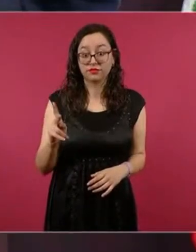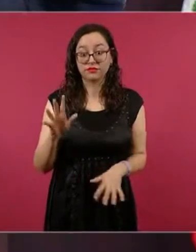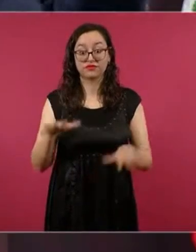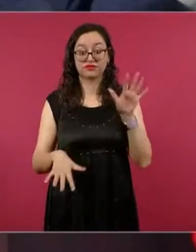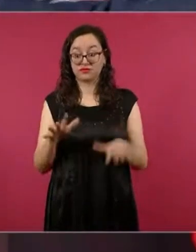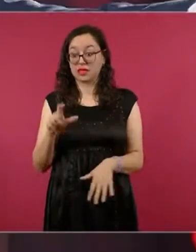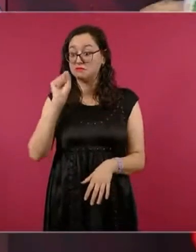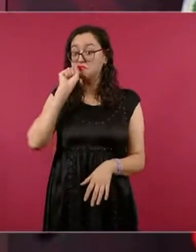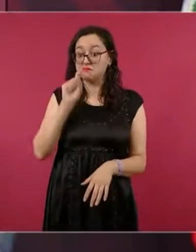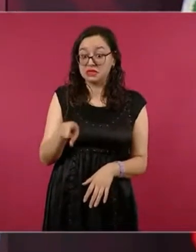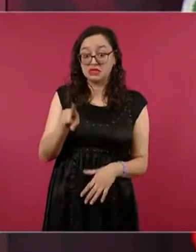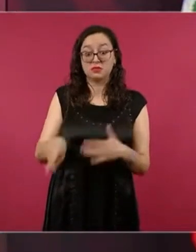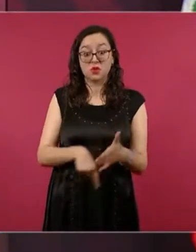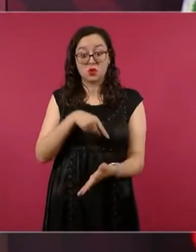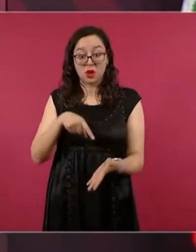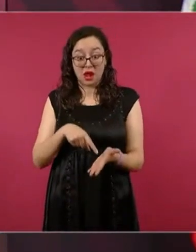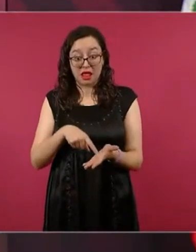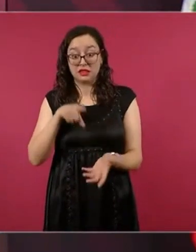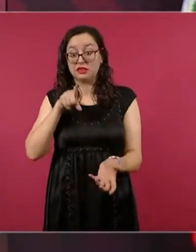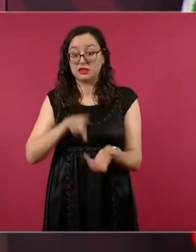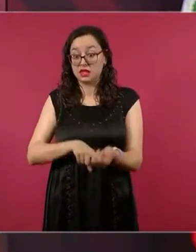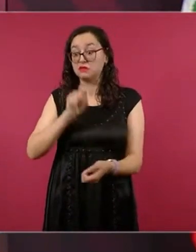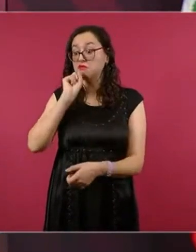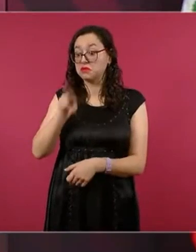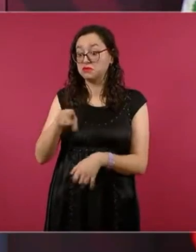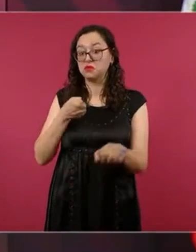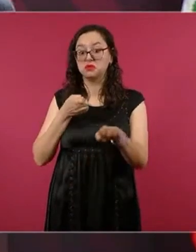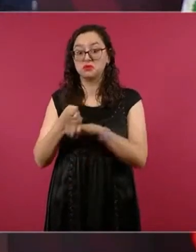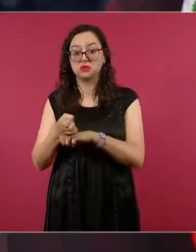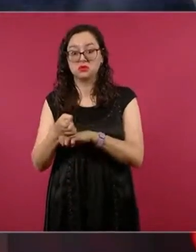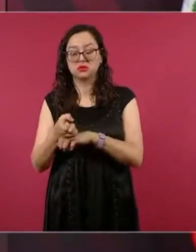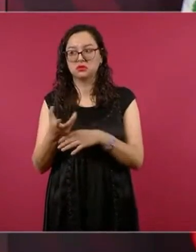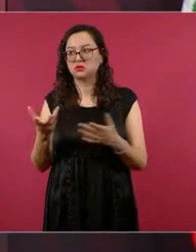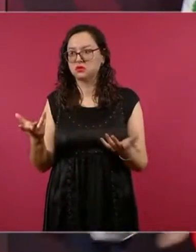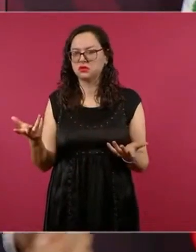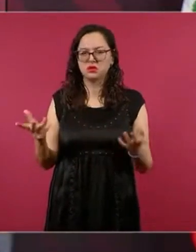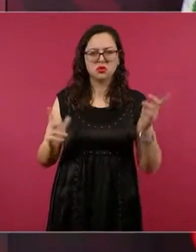¿quién ganó?